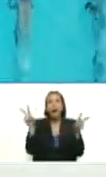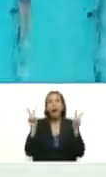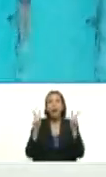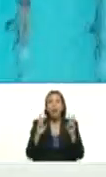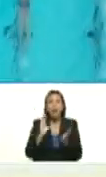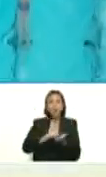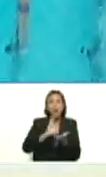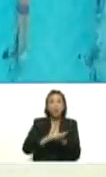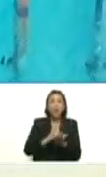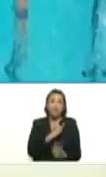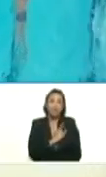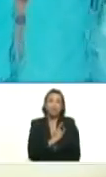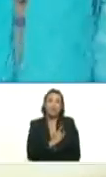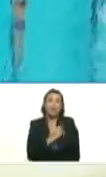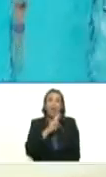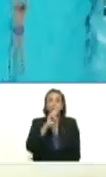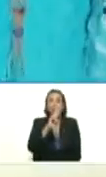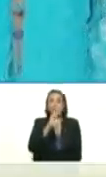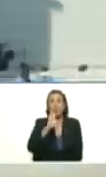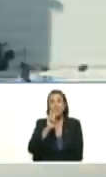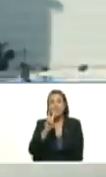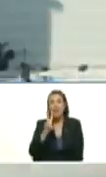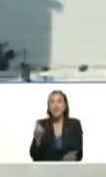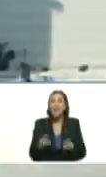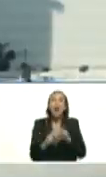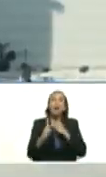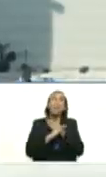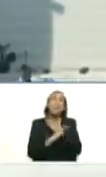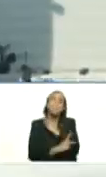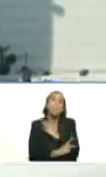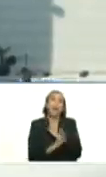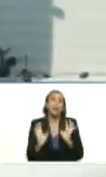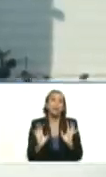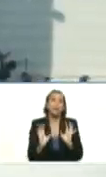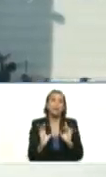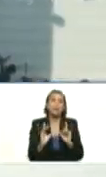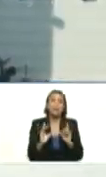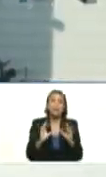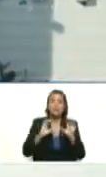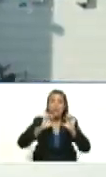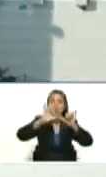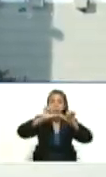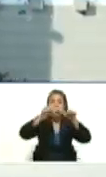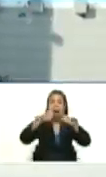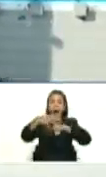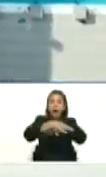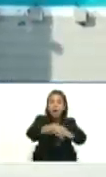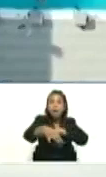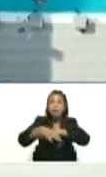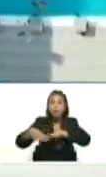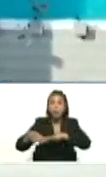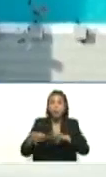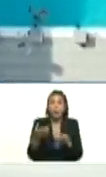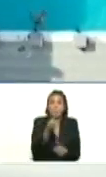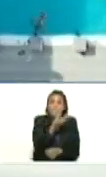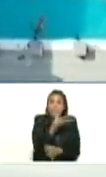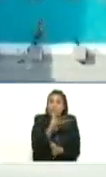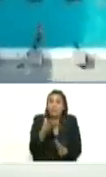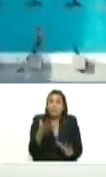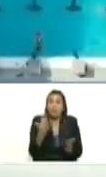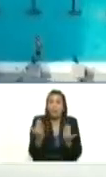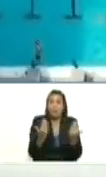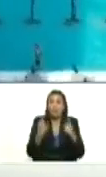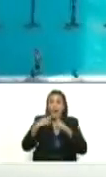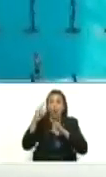universitaria es como un parque es una de las obras más hermosas del punto de vista arquitectónico que tiene Venezuela y